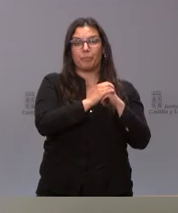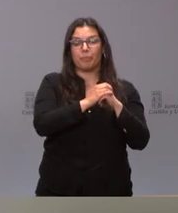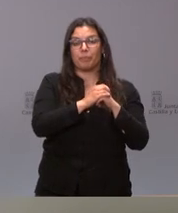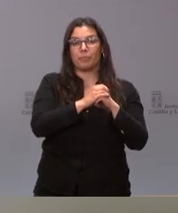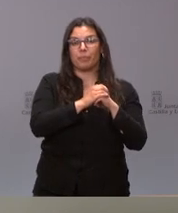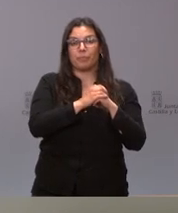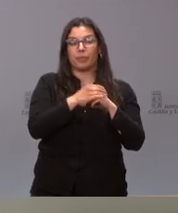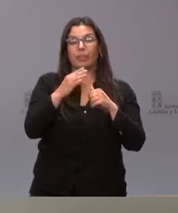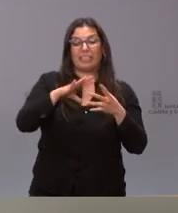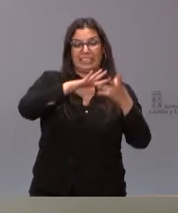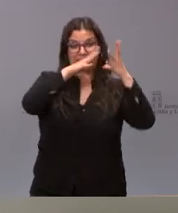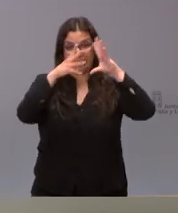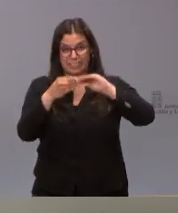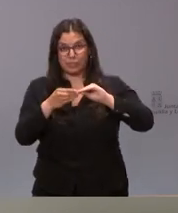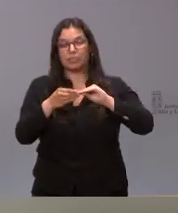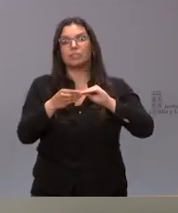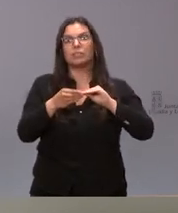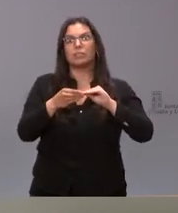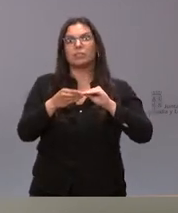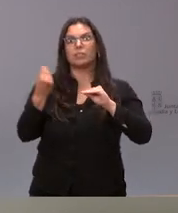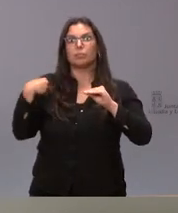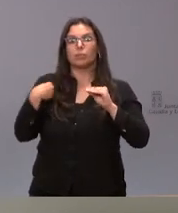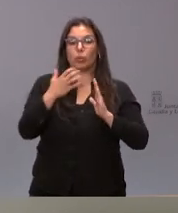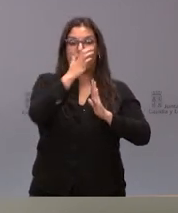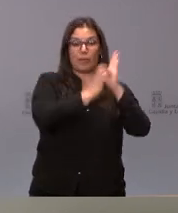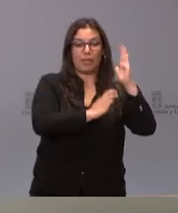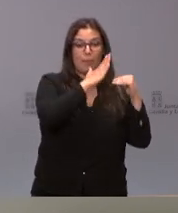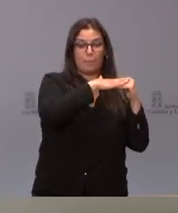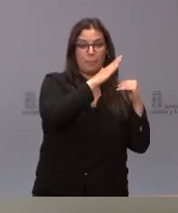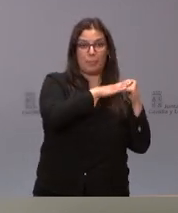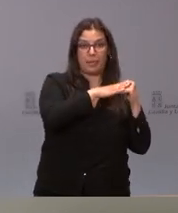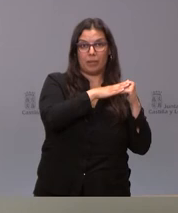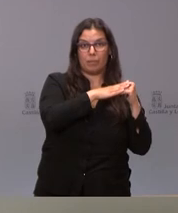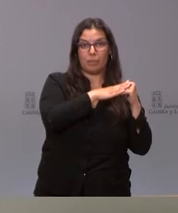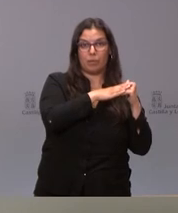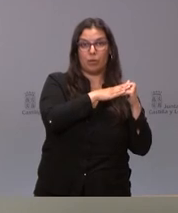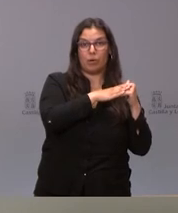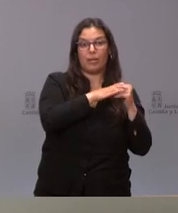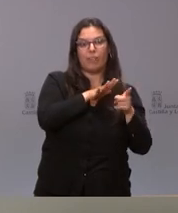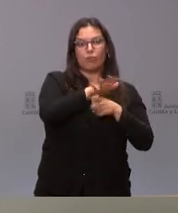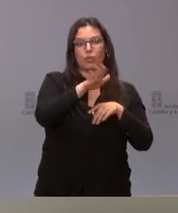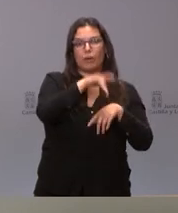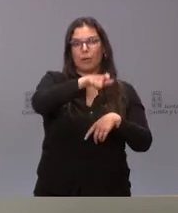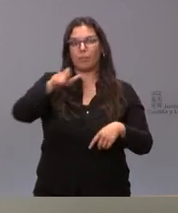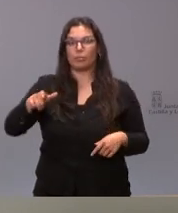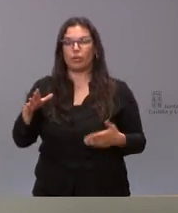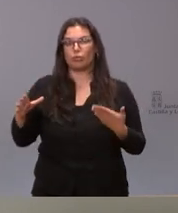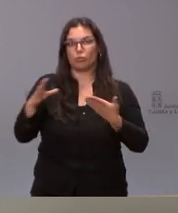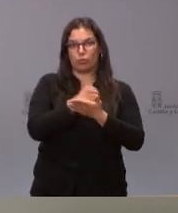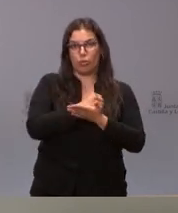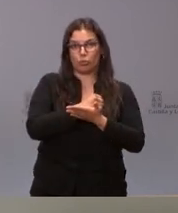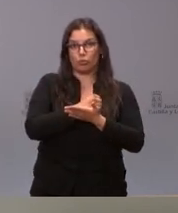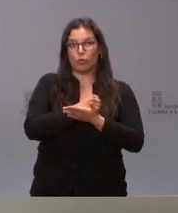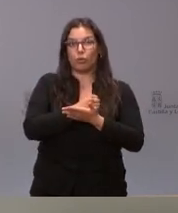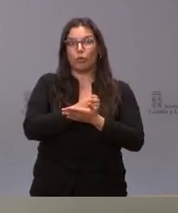tanto lo que hacemos en Castilla y León que es esa reducción en el tipo mínimo de gravamen afecta a todos los contribuyentes de Castilla y León por el IRPF a todos porque